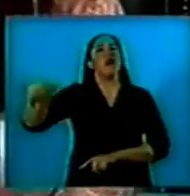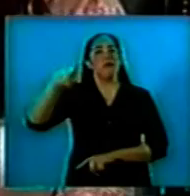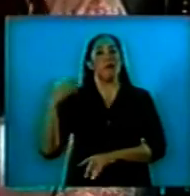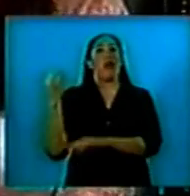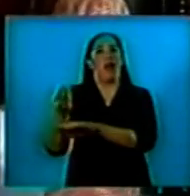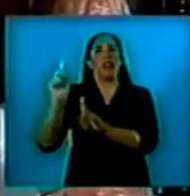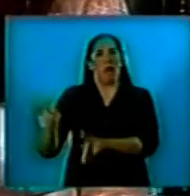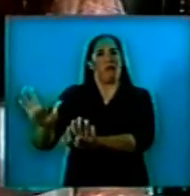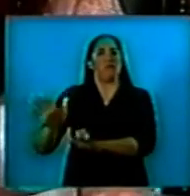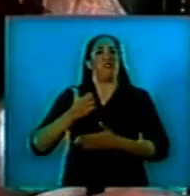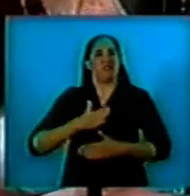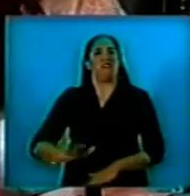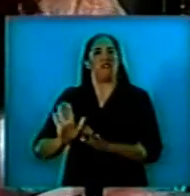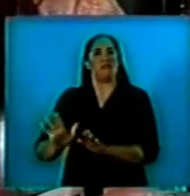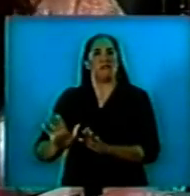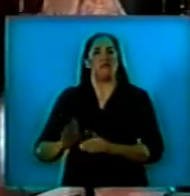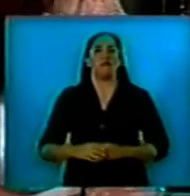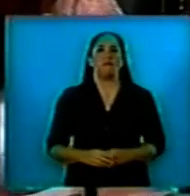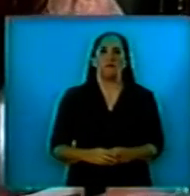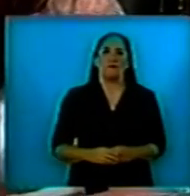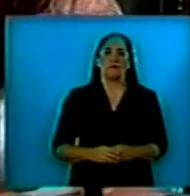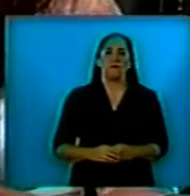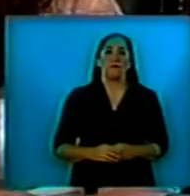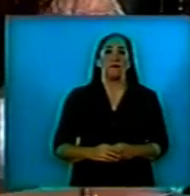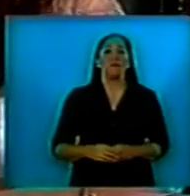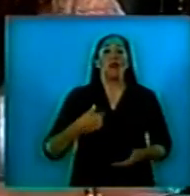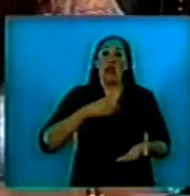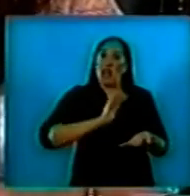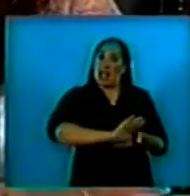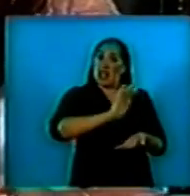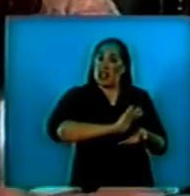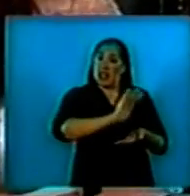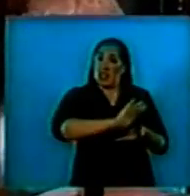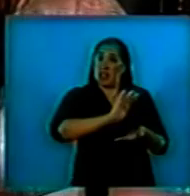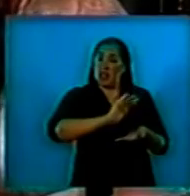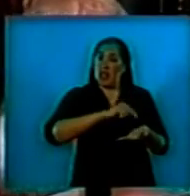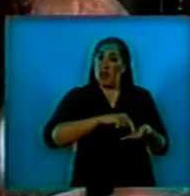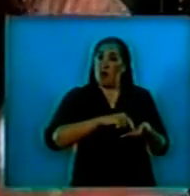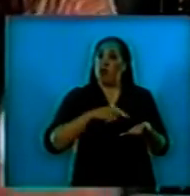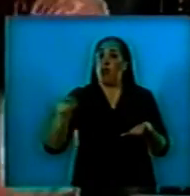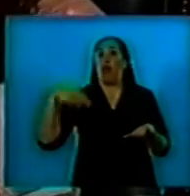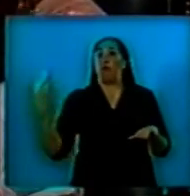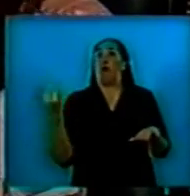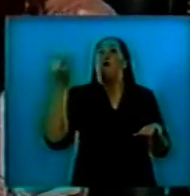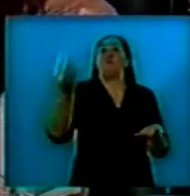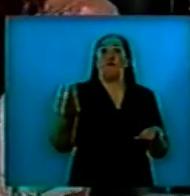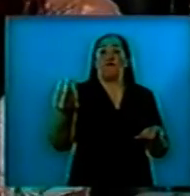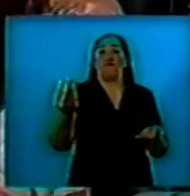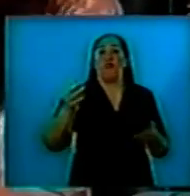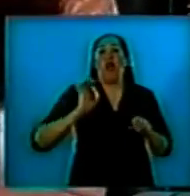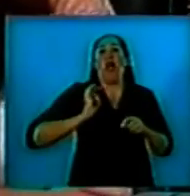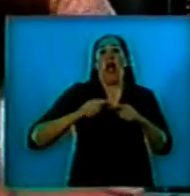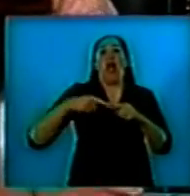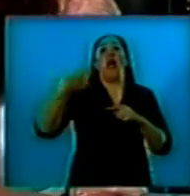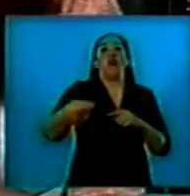quiero decirles que la deuda que van a tener en los